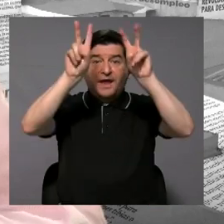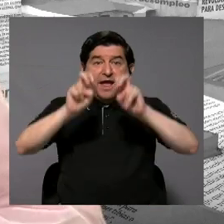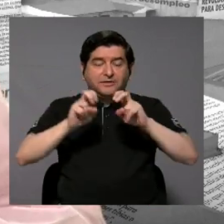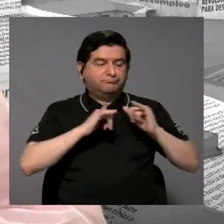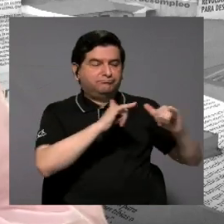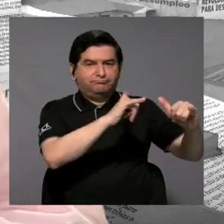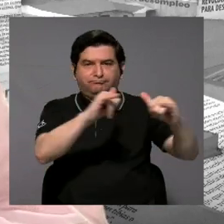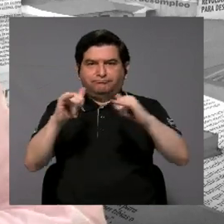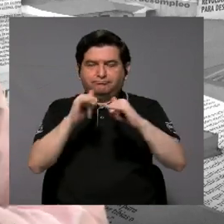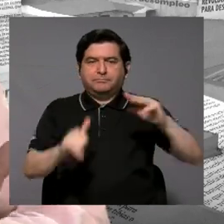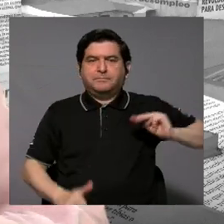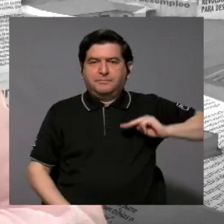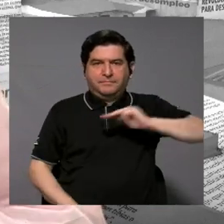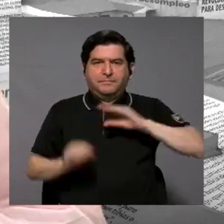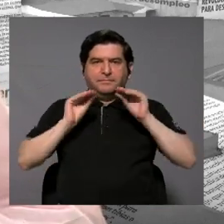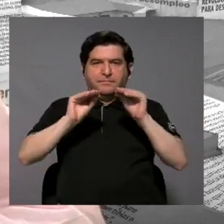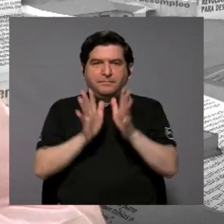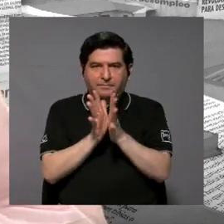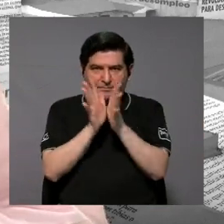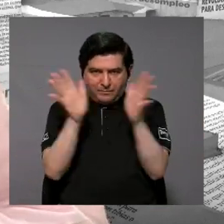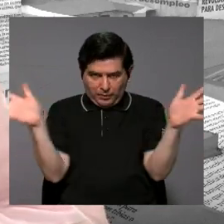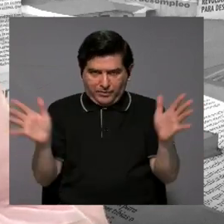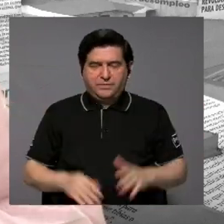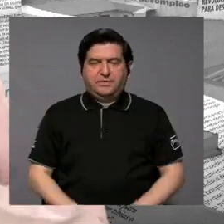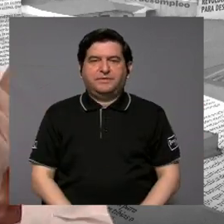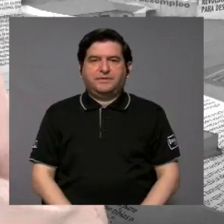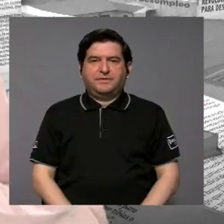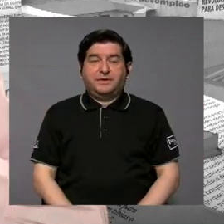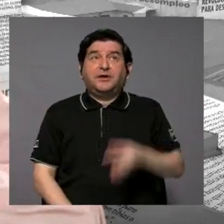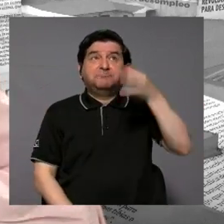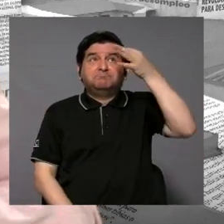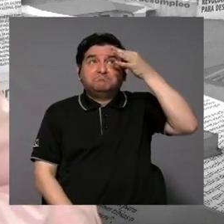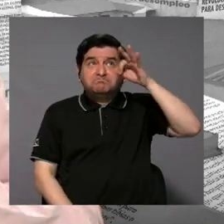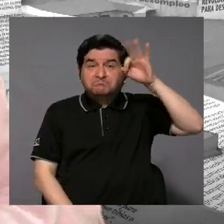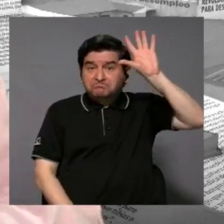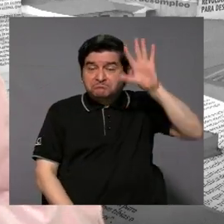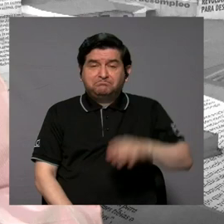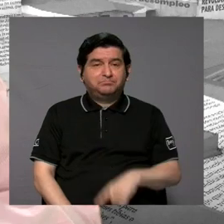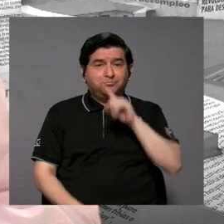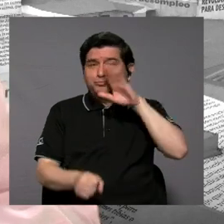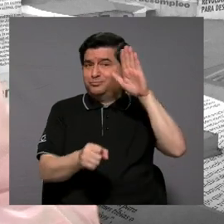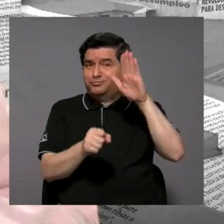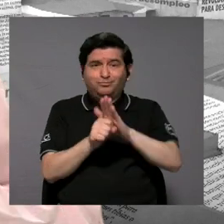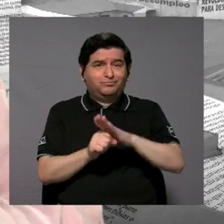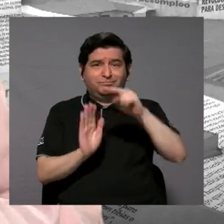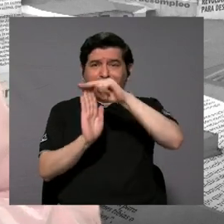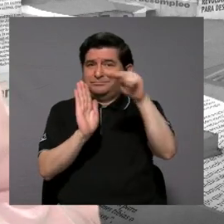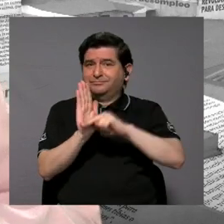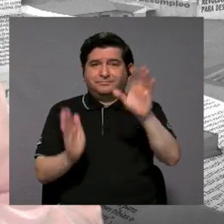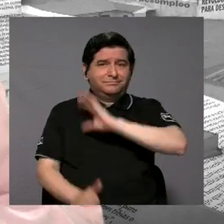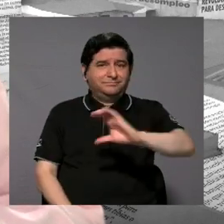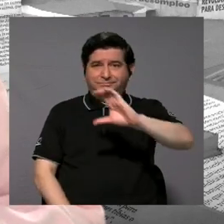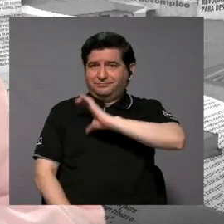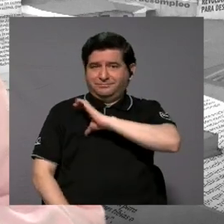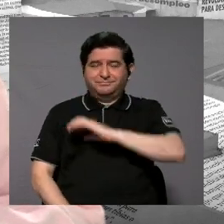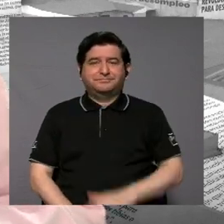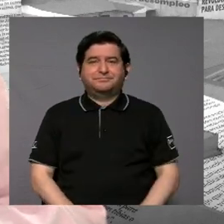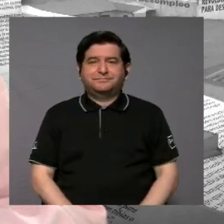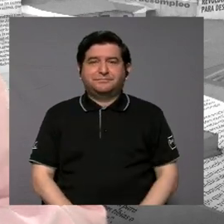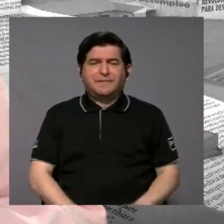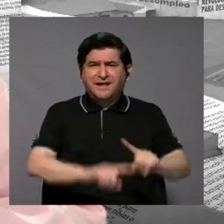Las pruebas estandarizadas del Ministerio de Educación Pública supuestamente no cumplen con estándares de calidad.